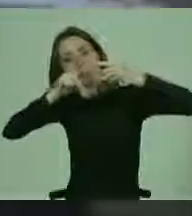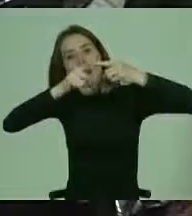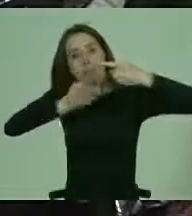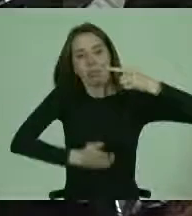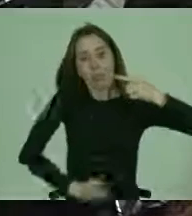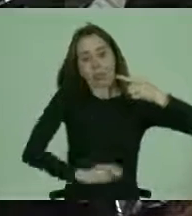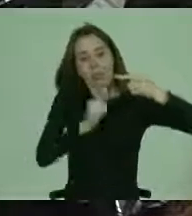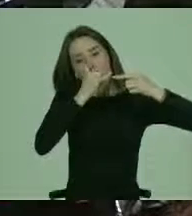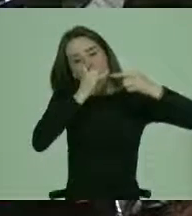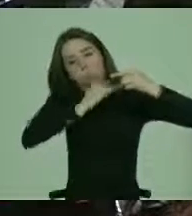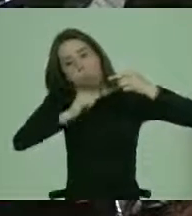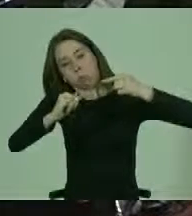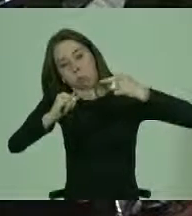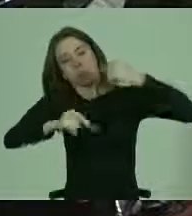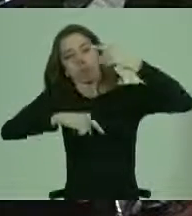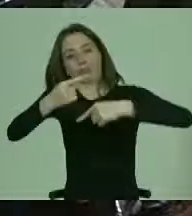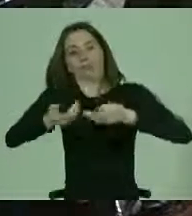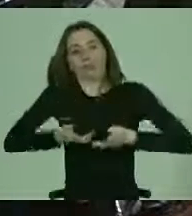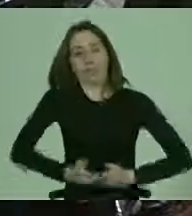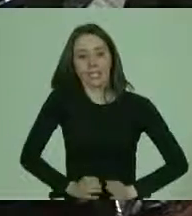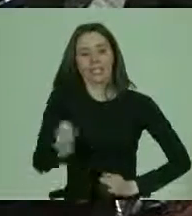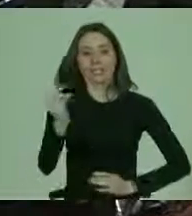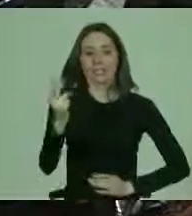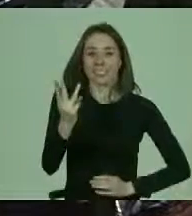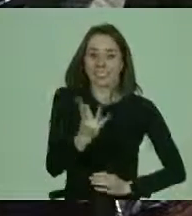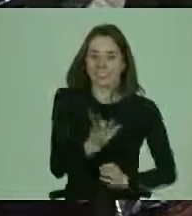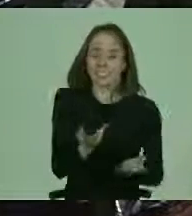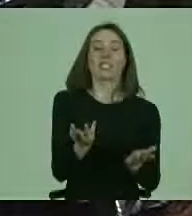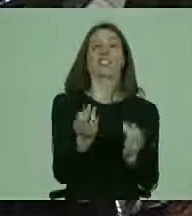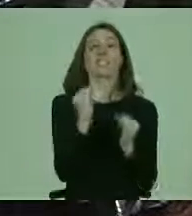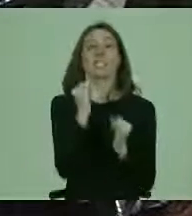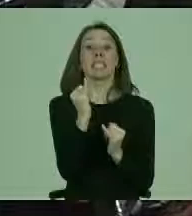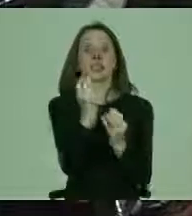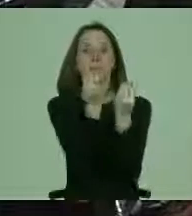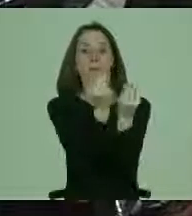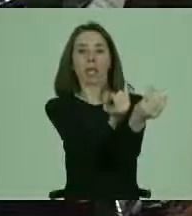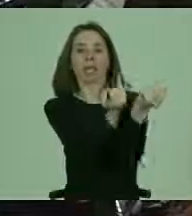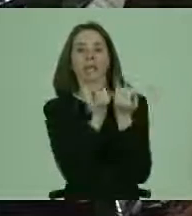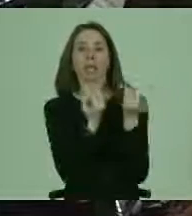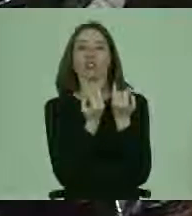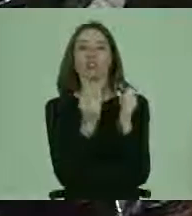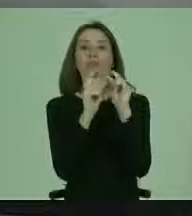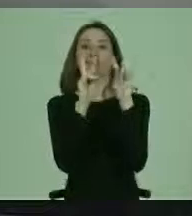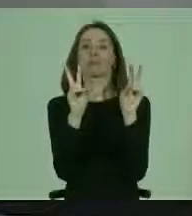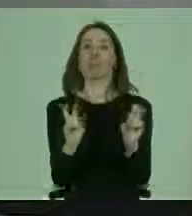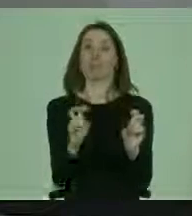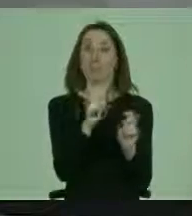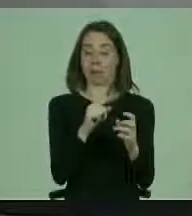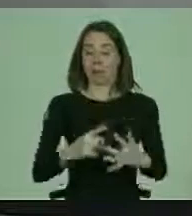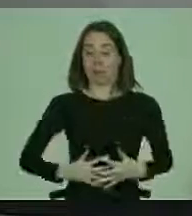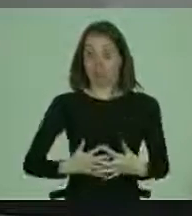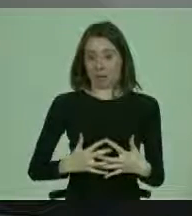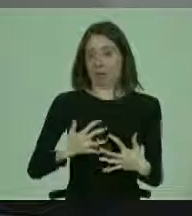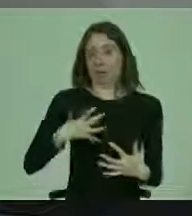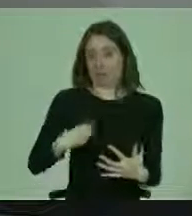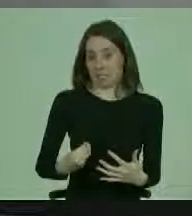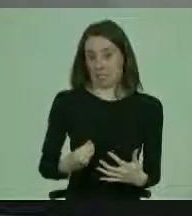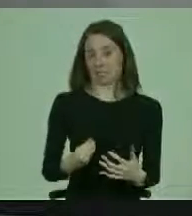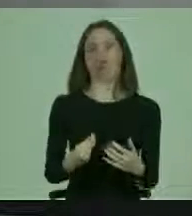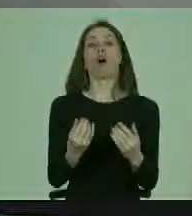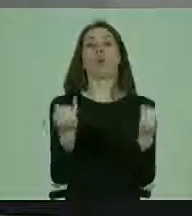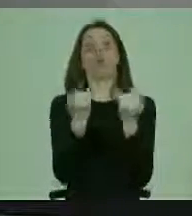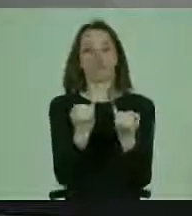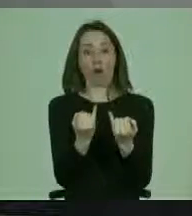y acceder a información adecuada sobre esta materia. Y puedo agregar en formatos